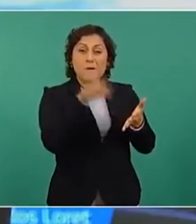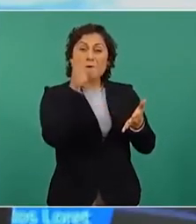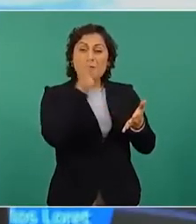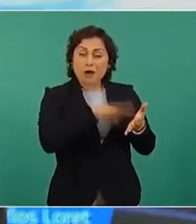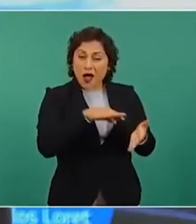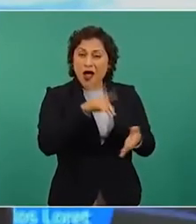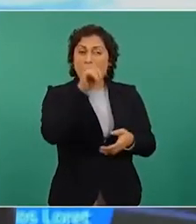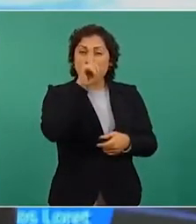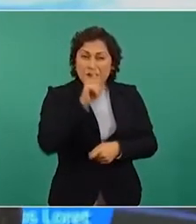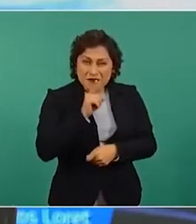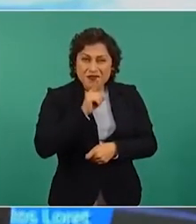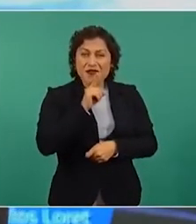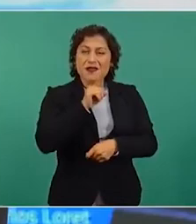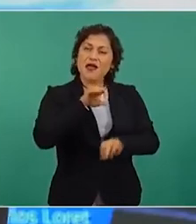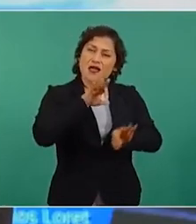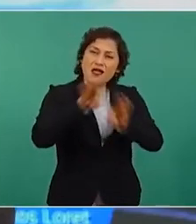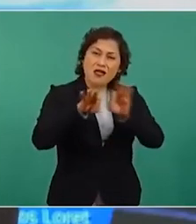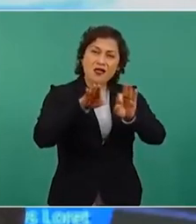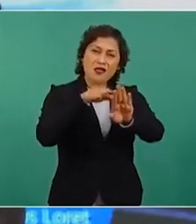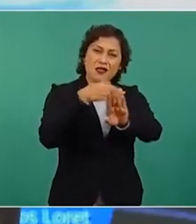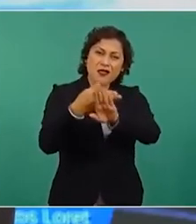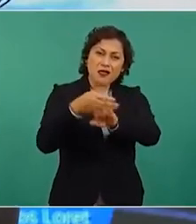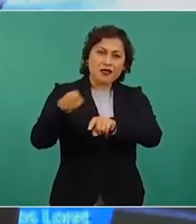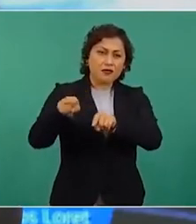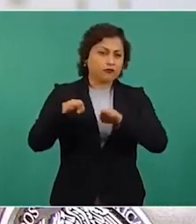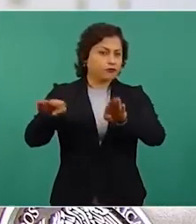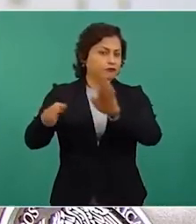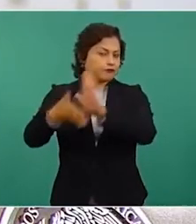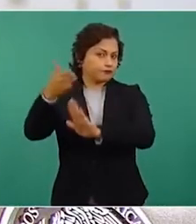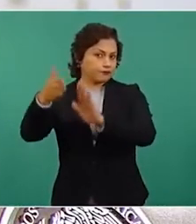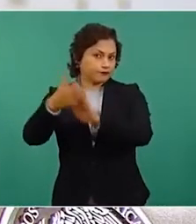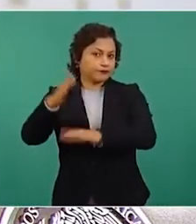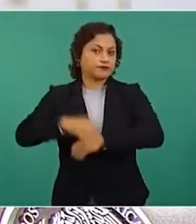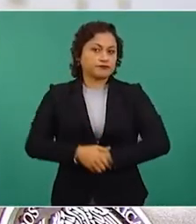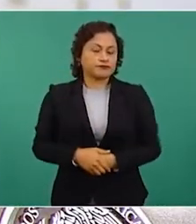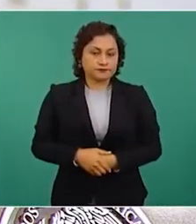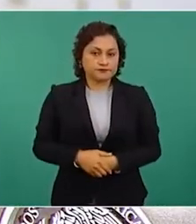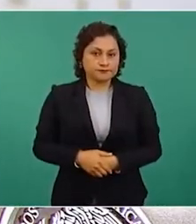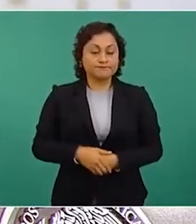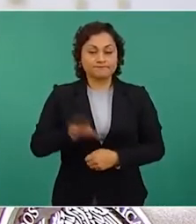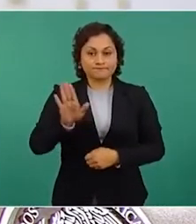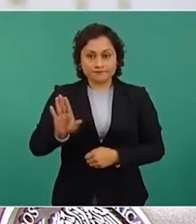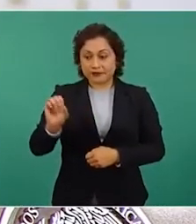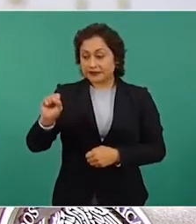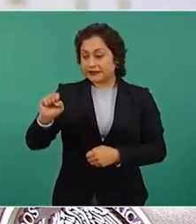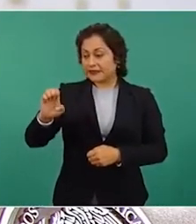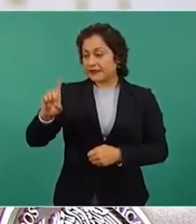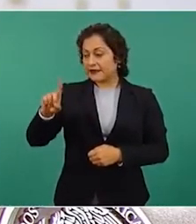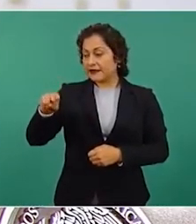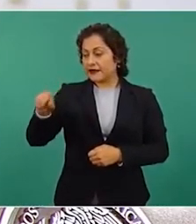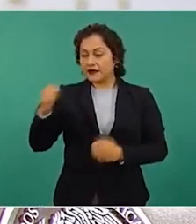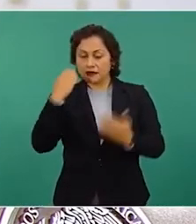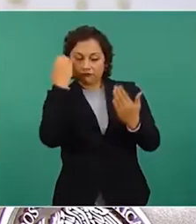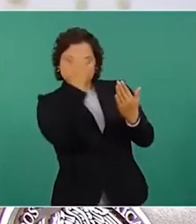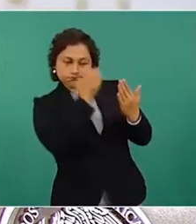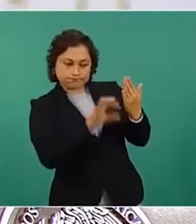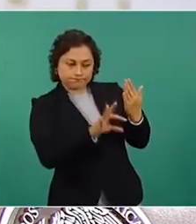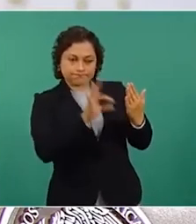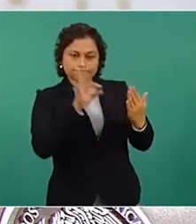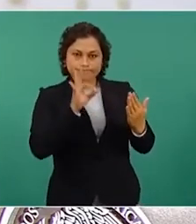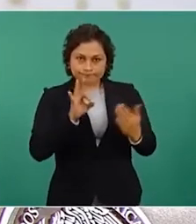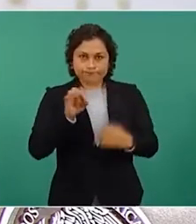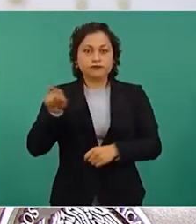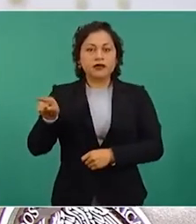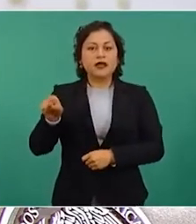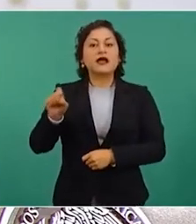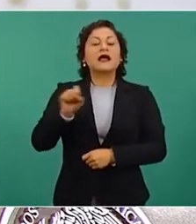falsa y negativa contra esta obra, señala un análisis de Sedena. También ha publicado seis videos para